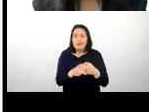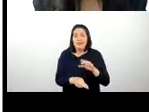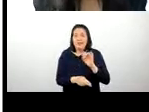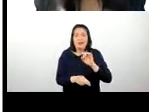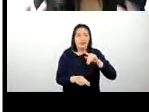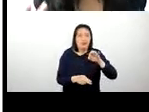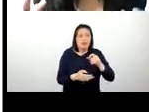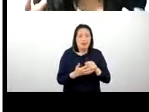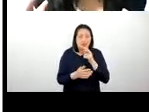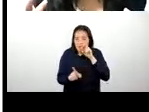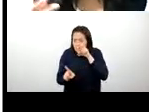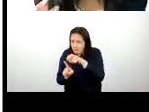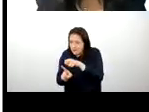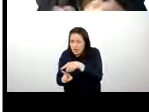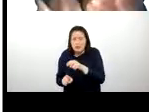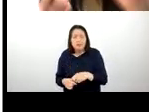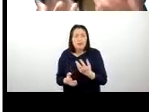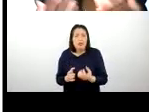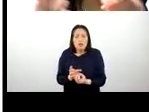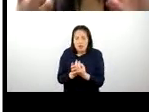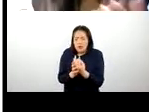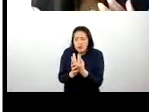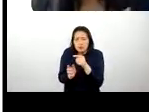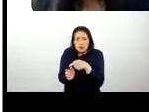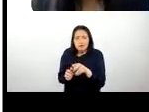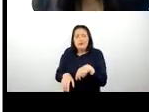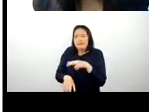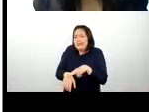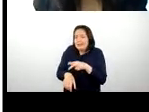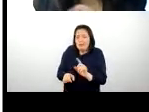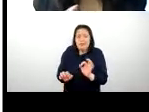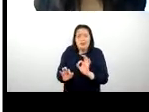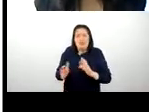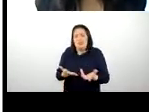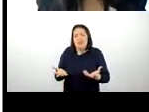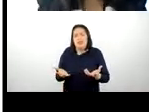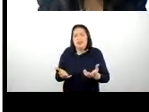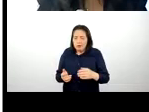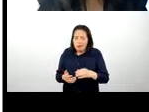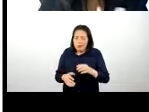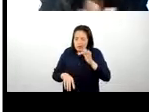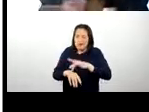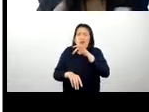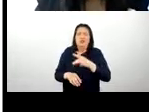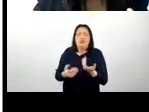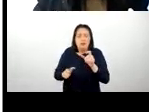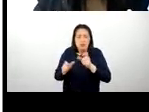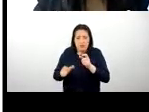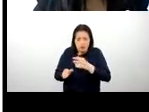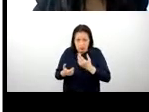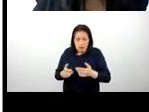orquídea en su hábitat que no ha sido tan trastocado puede ser por el ser humano y que es una ruta,